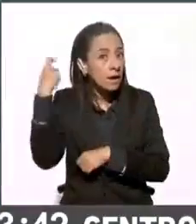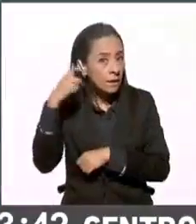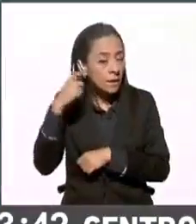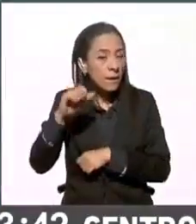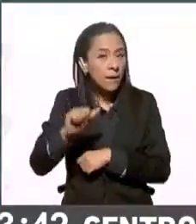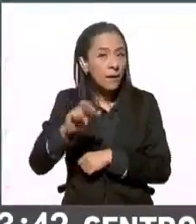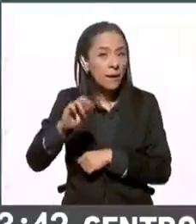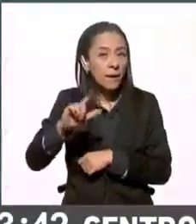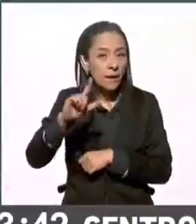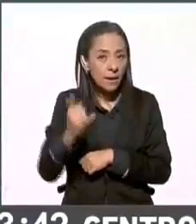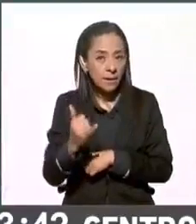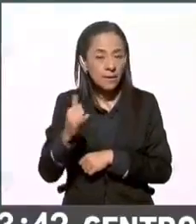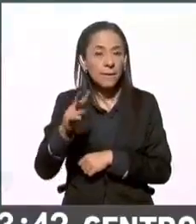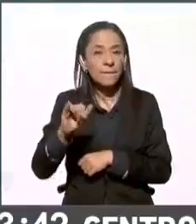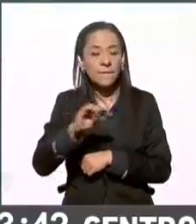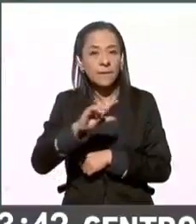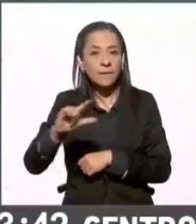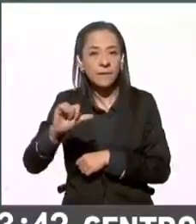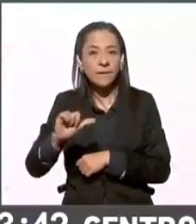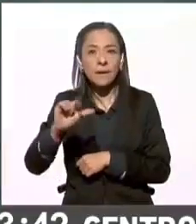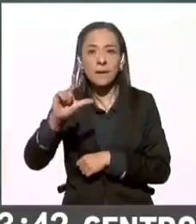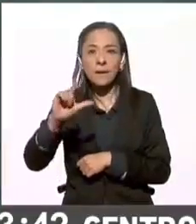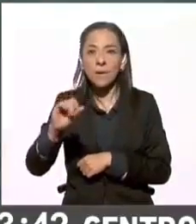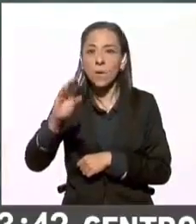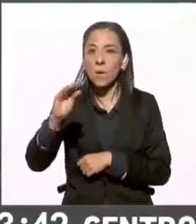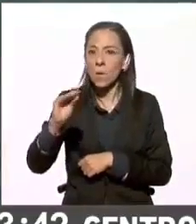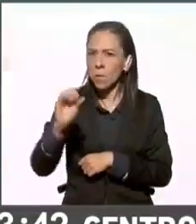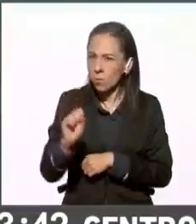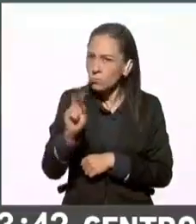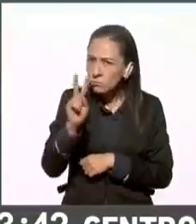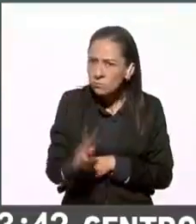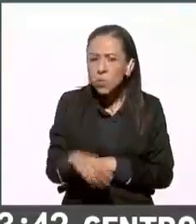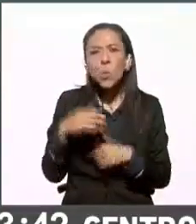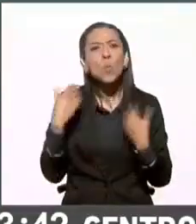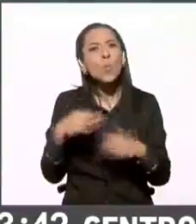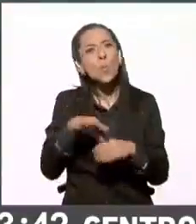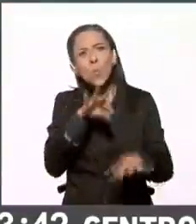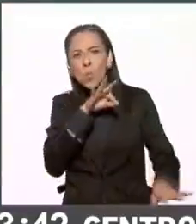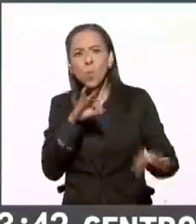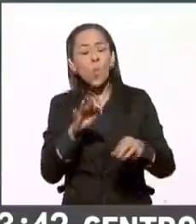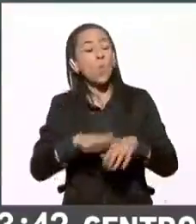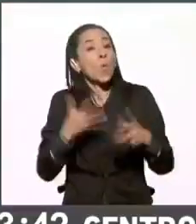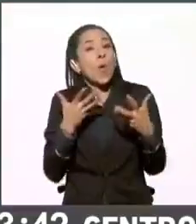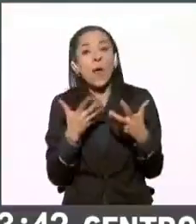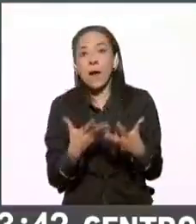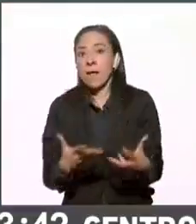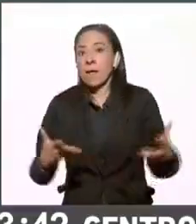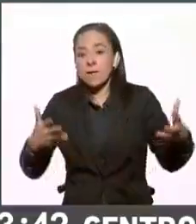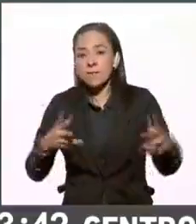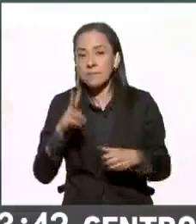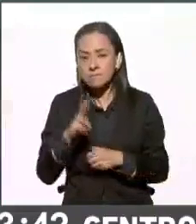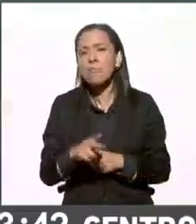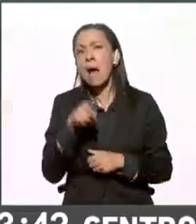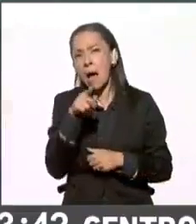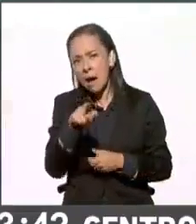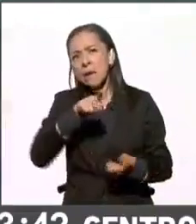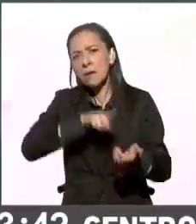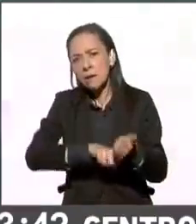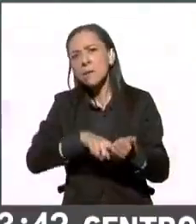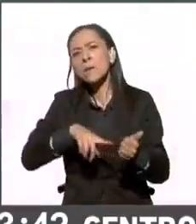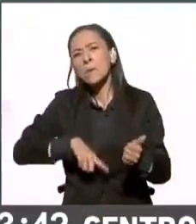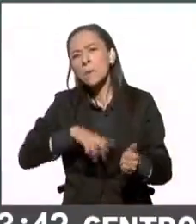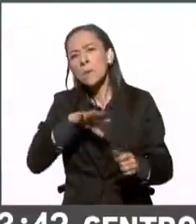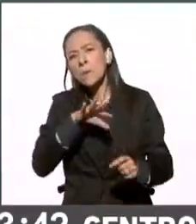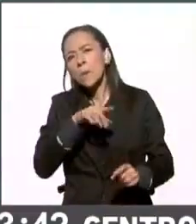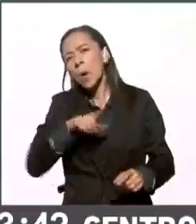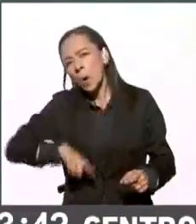Villalobos, una elección grande, Arely, donde además de elegirse gobernador, pues también hay diputados,